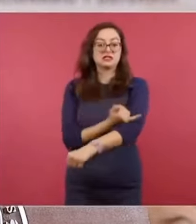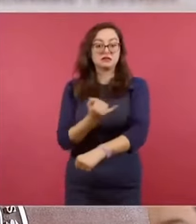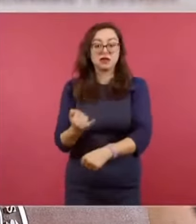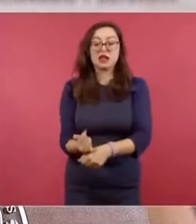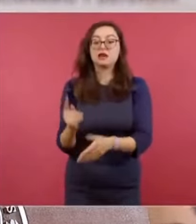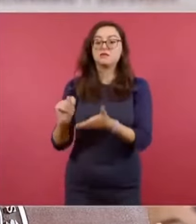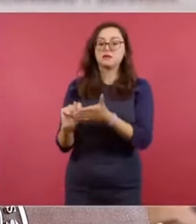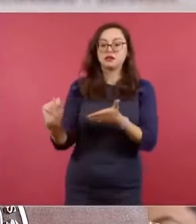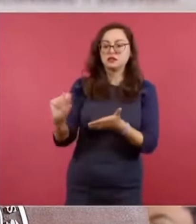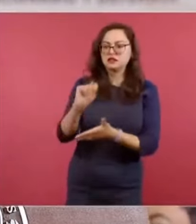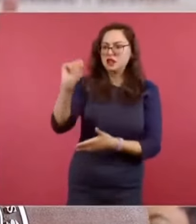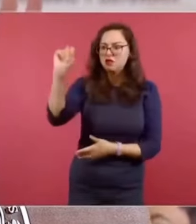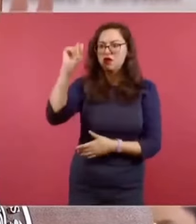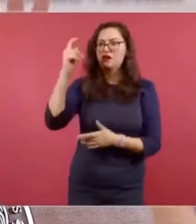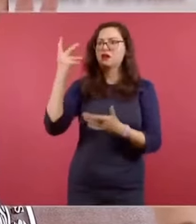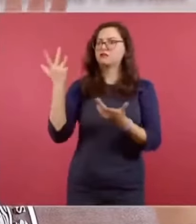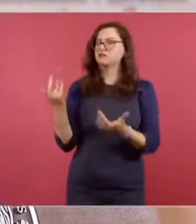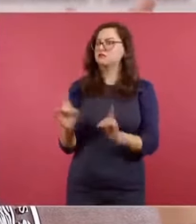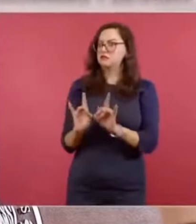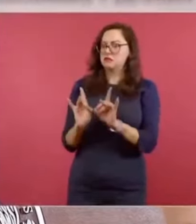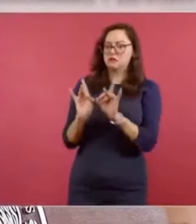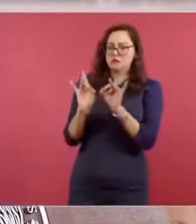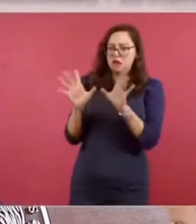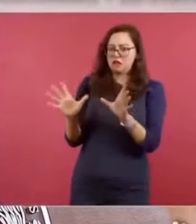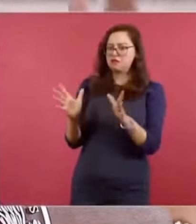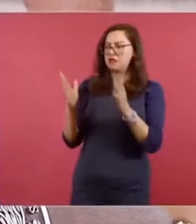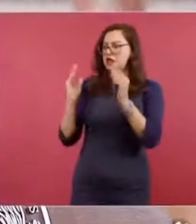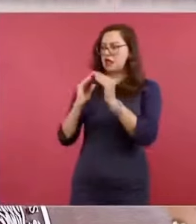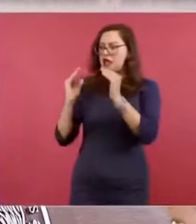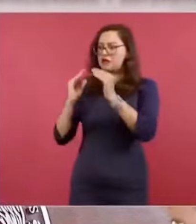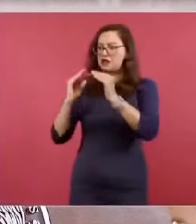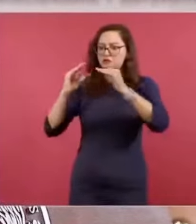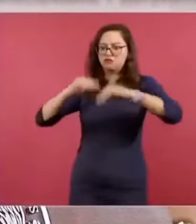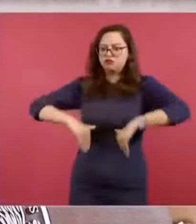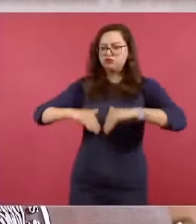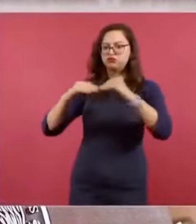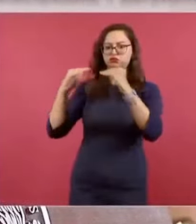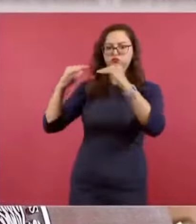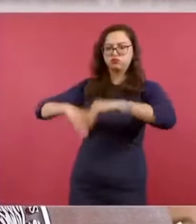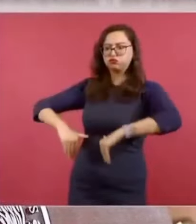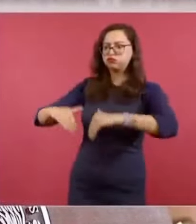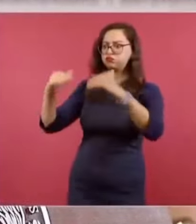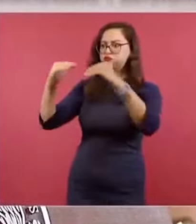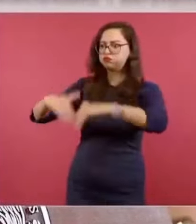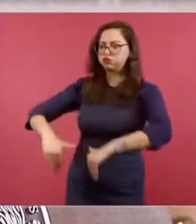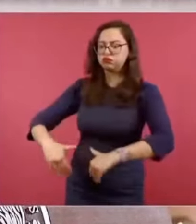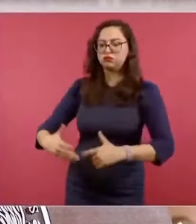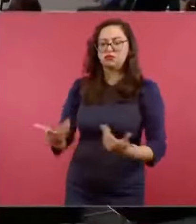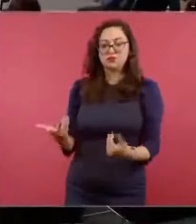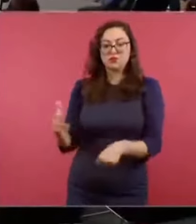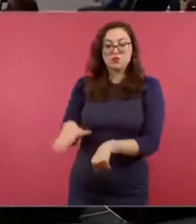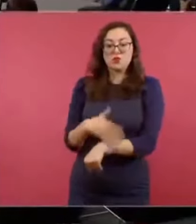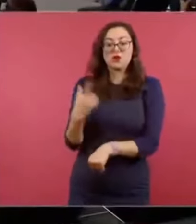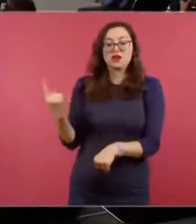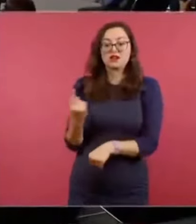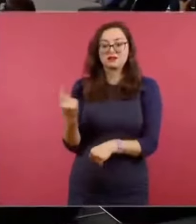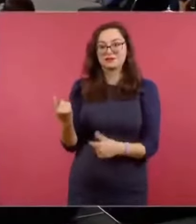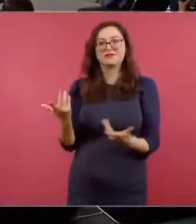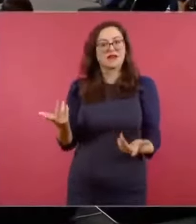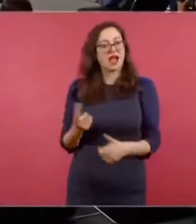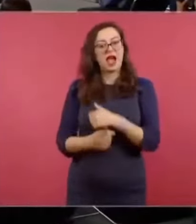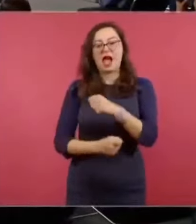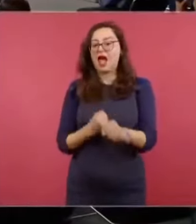en Tláhuac, que generaron daños en casas de pocos niveles. Esto es el hundimiento regional,